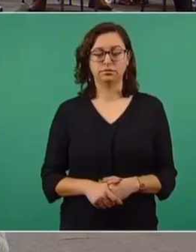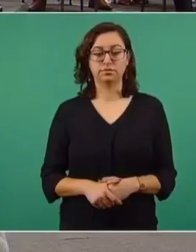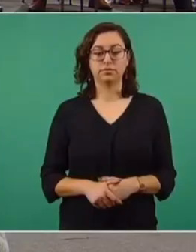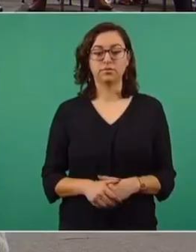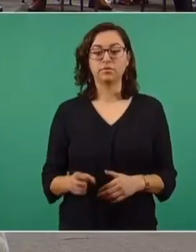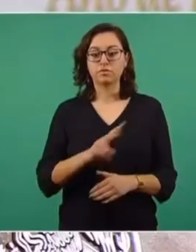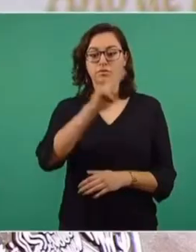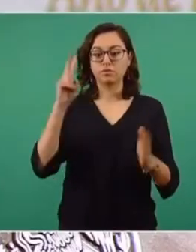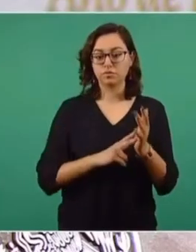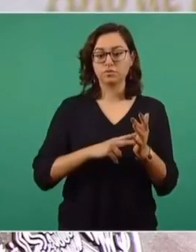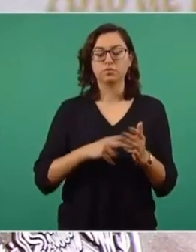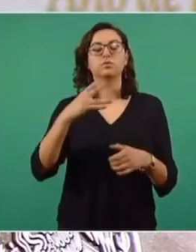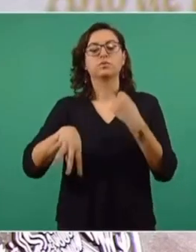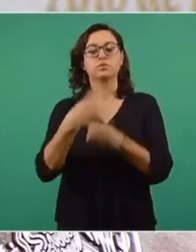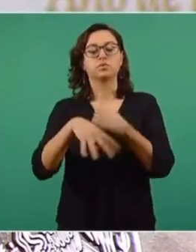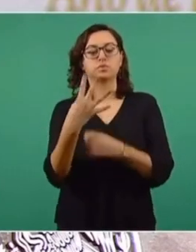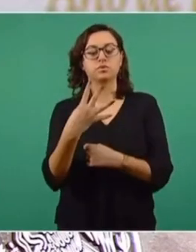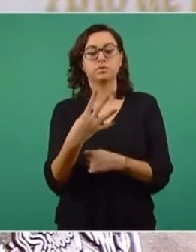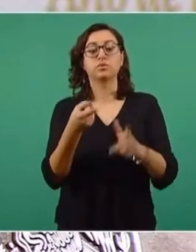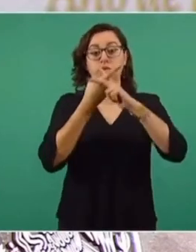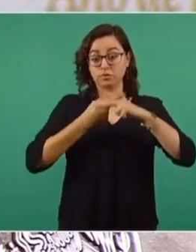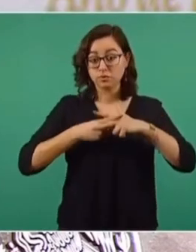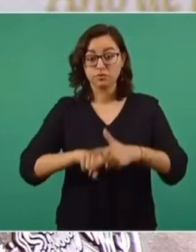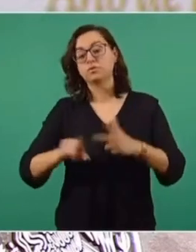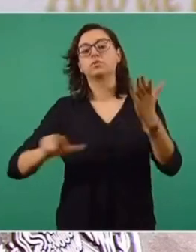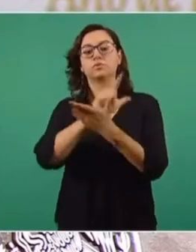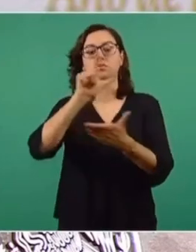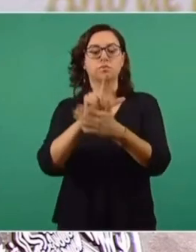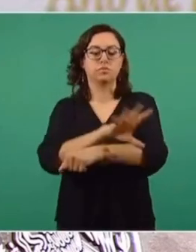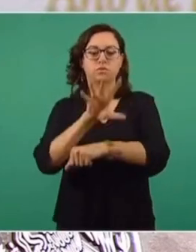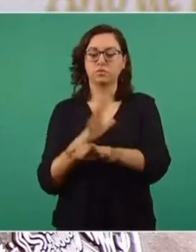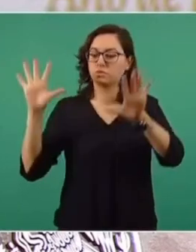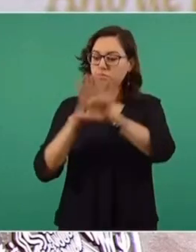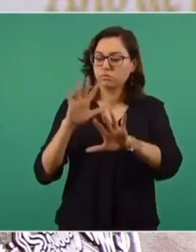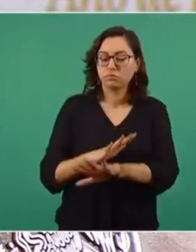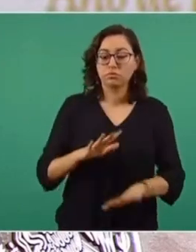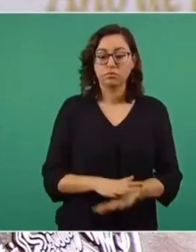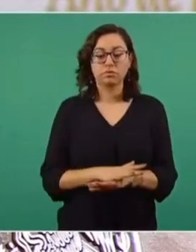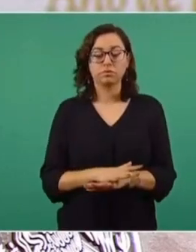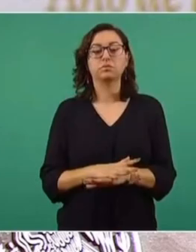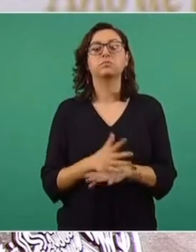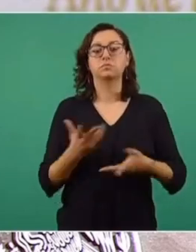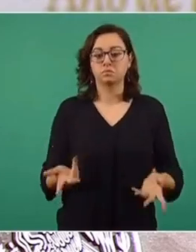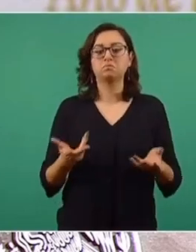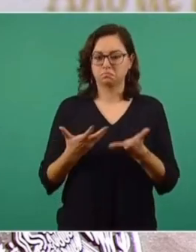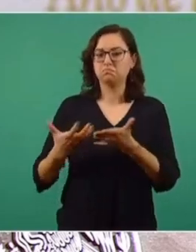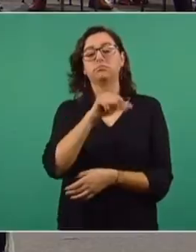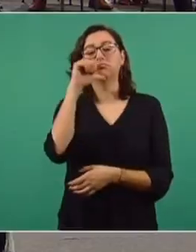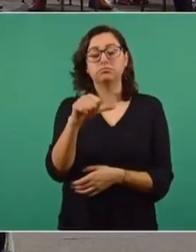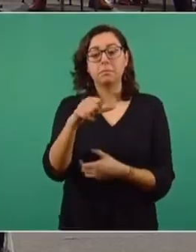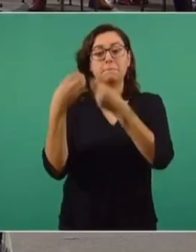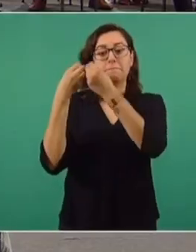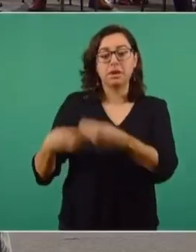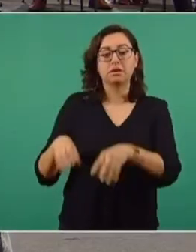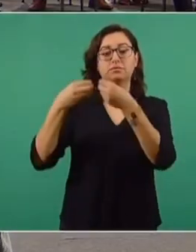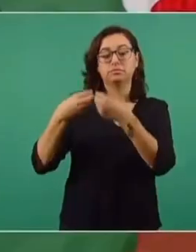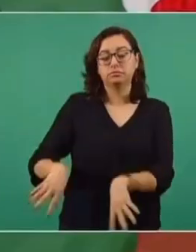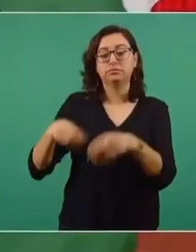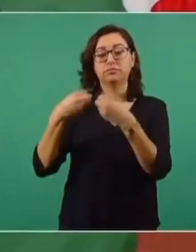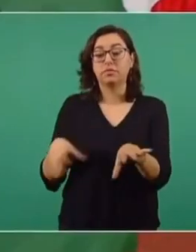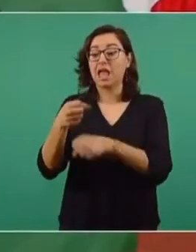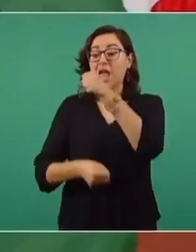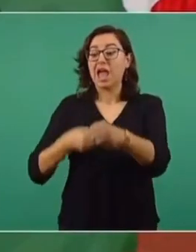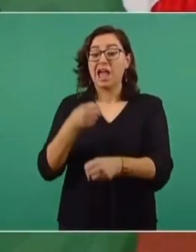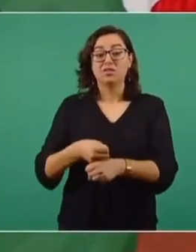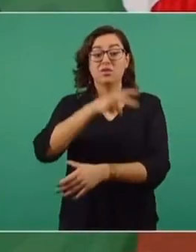En el 2014, año del arranque de la reforma energética, se registró por última vez un superávit, siendo el año 2018